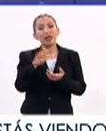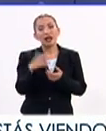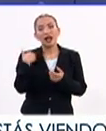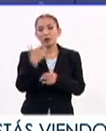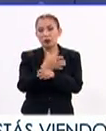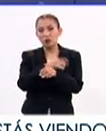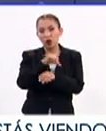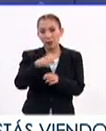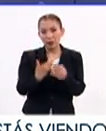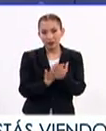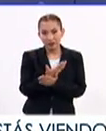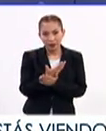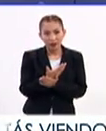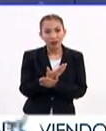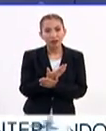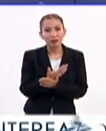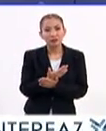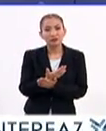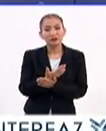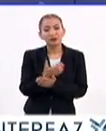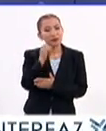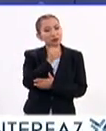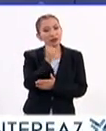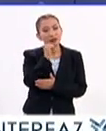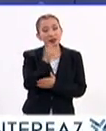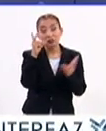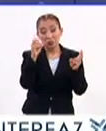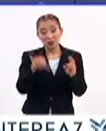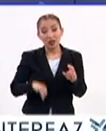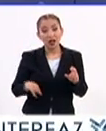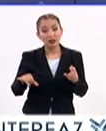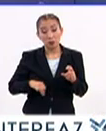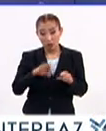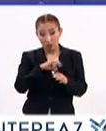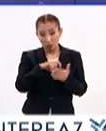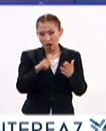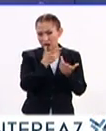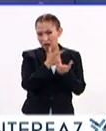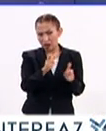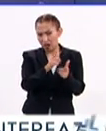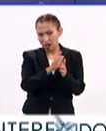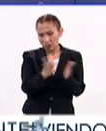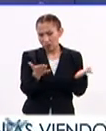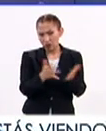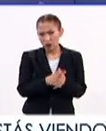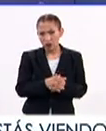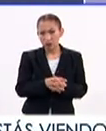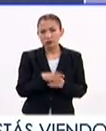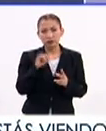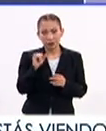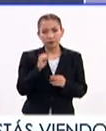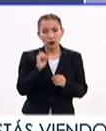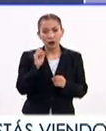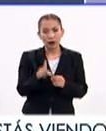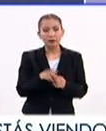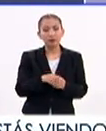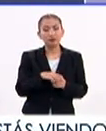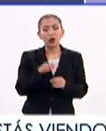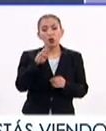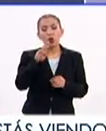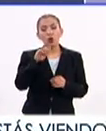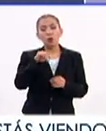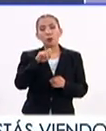estado con nosotros esta mañana, como siempre hablamos de temas muy interesantes, se puede conseguir en cualquier librería, ¿verdad? Sí, este libro. Perfecto, el libro